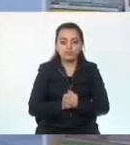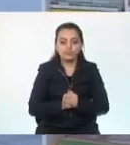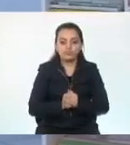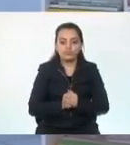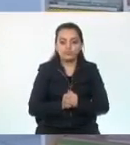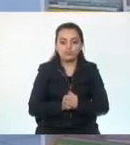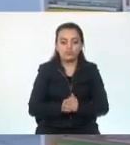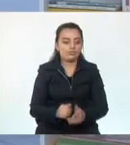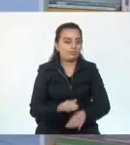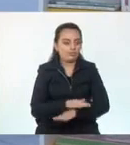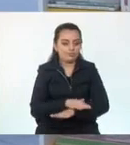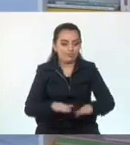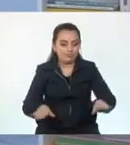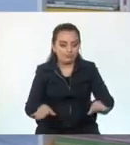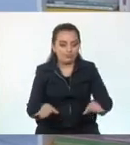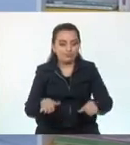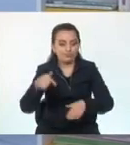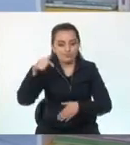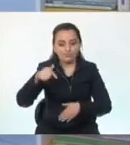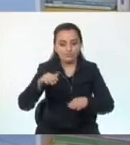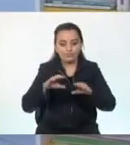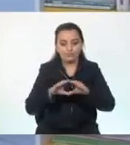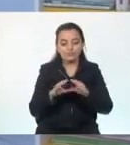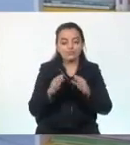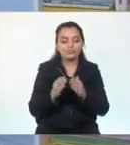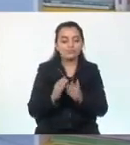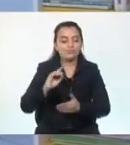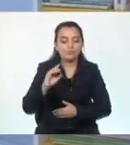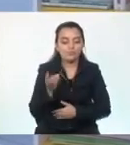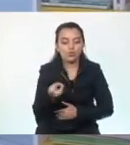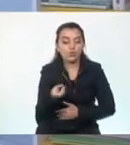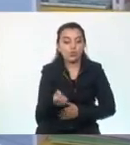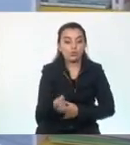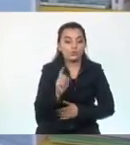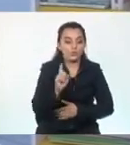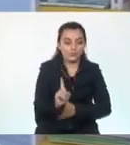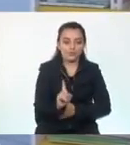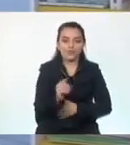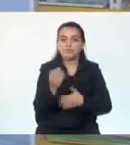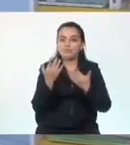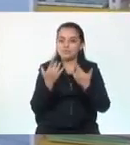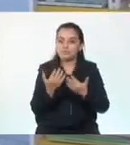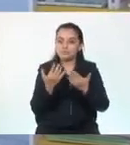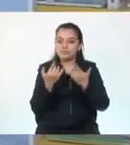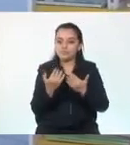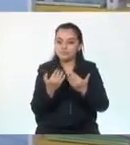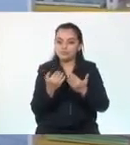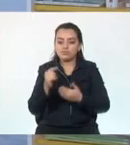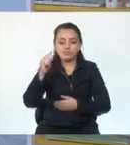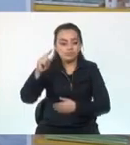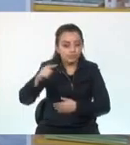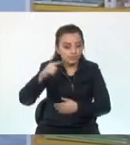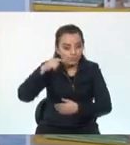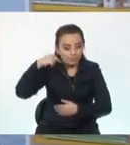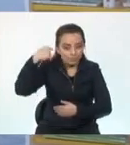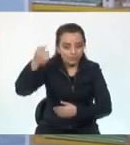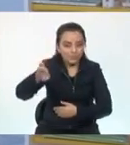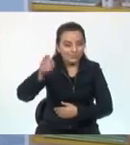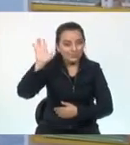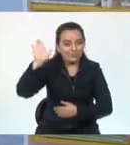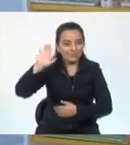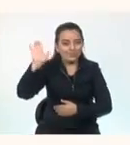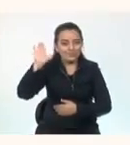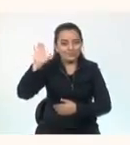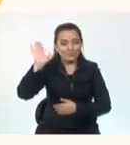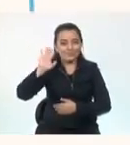por esta vez, en esta teleclase número uno, pero no olviden que los esperamos en la próxima. Adiós.